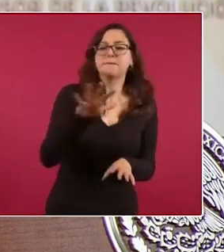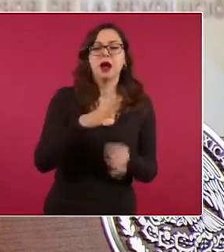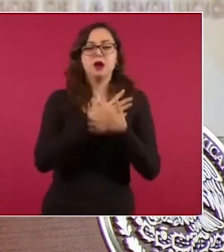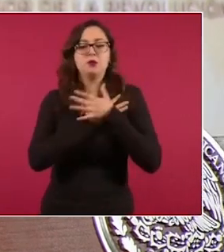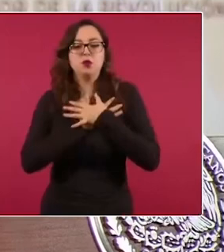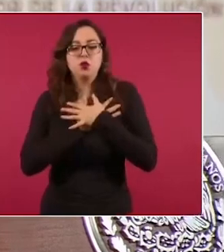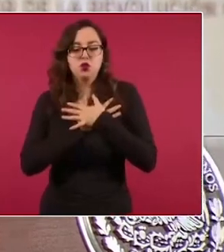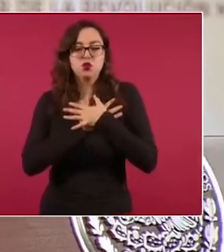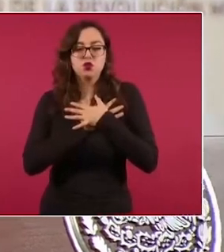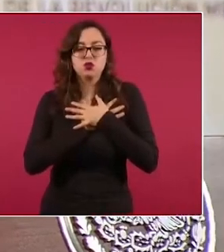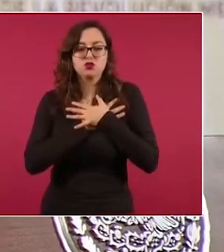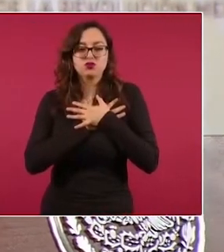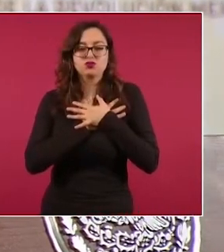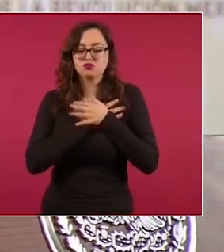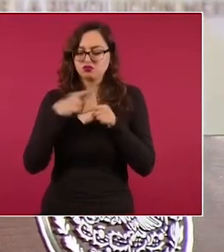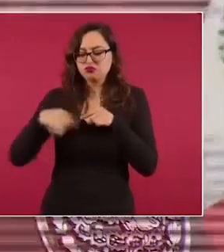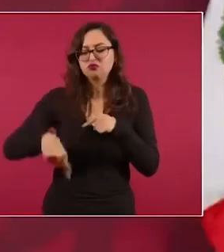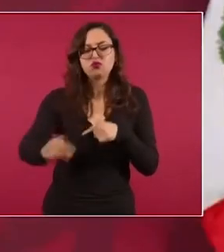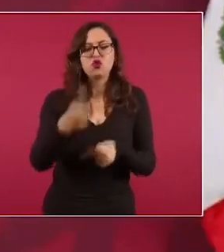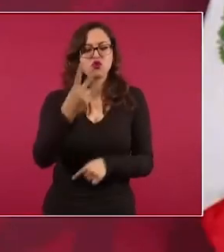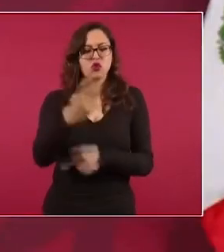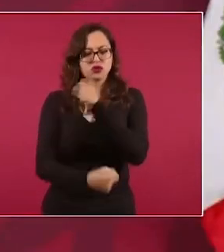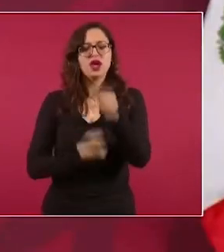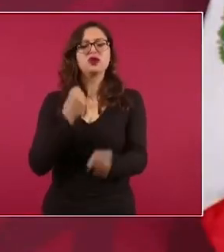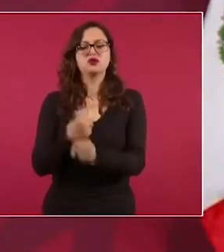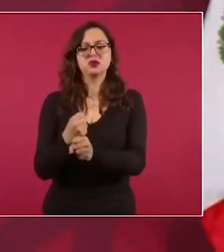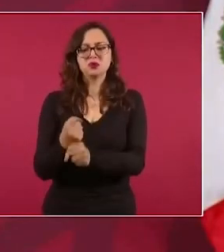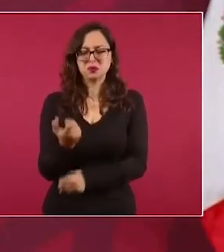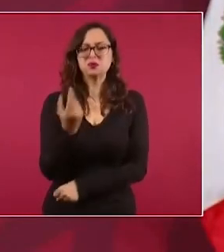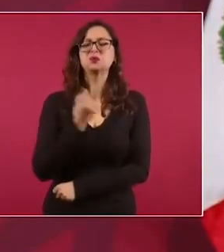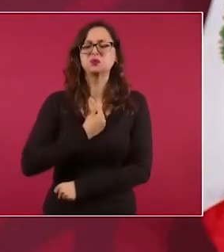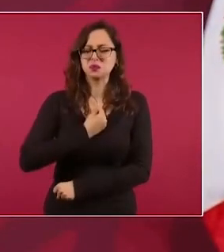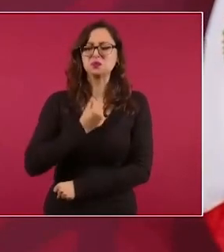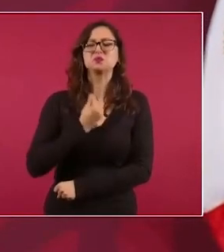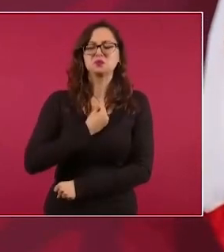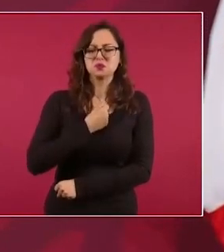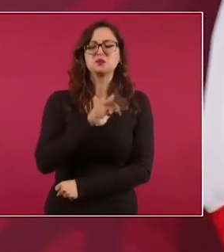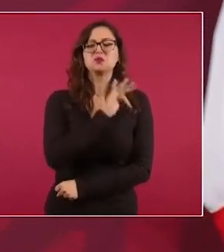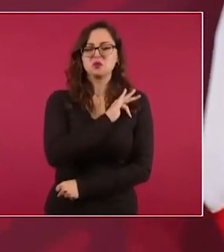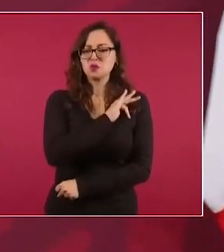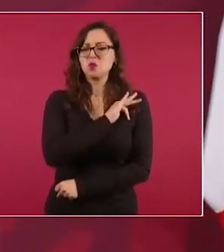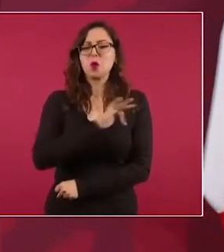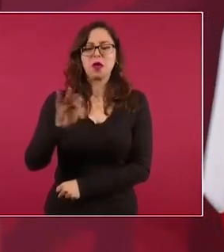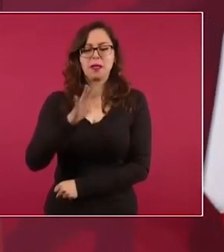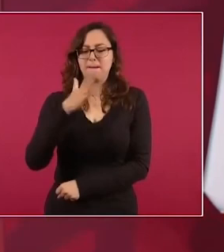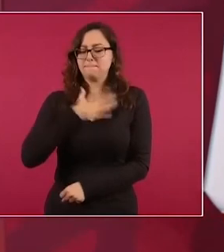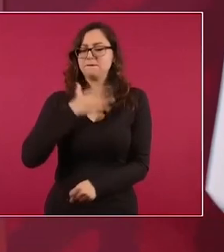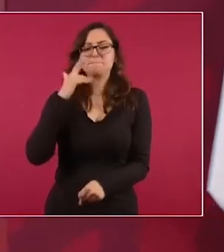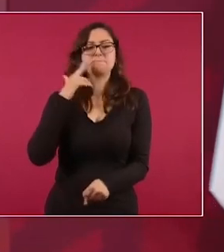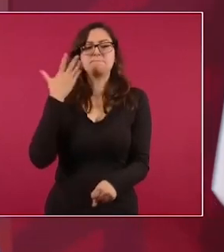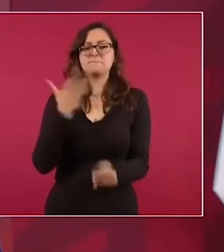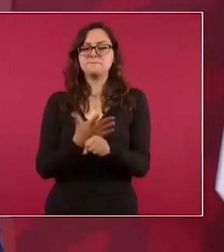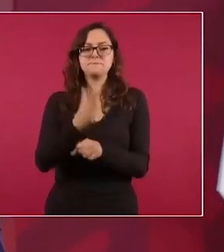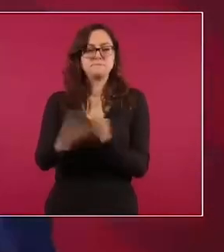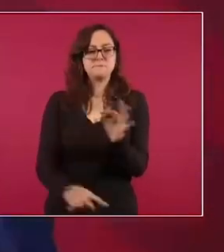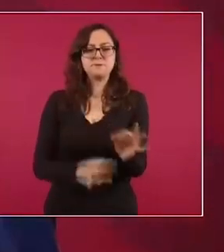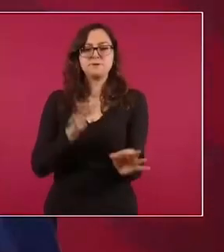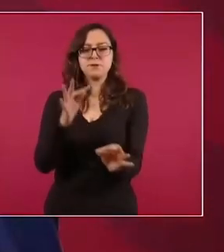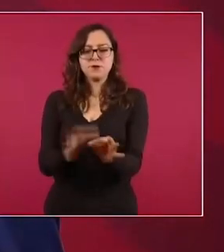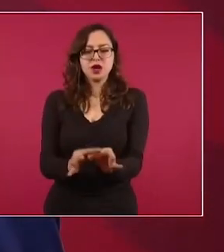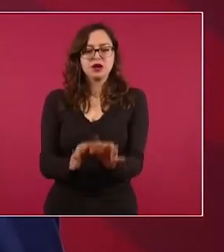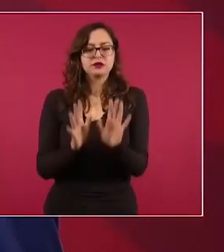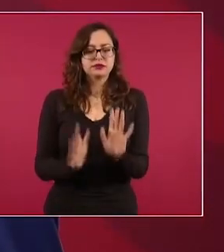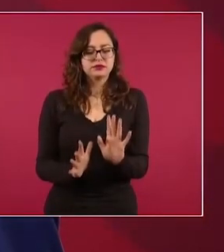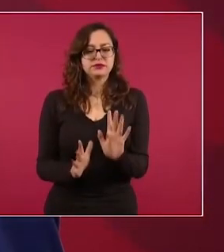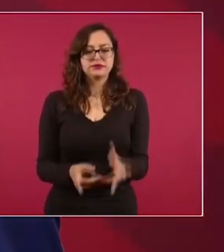para concluir mi tarea de sentar